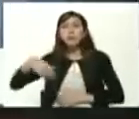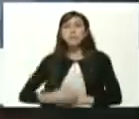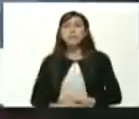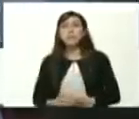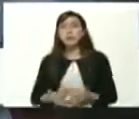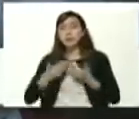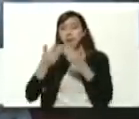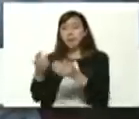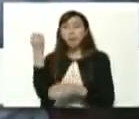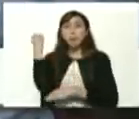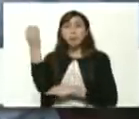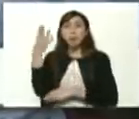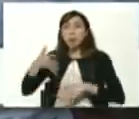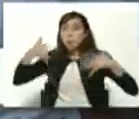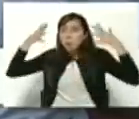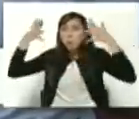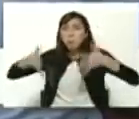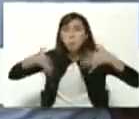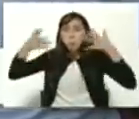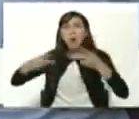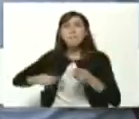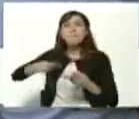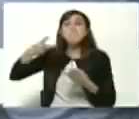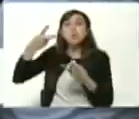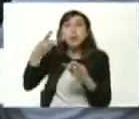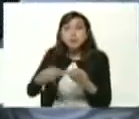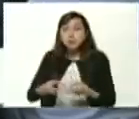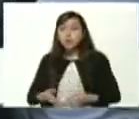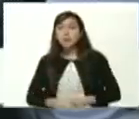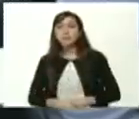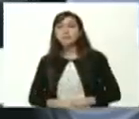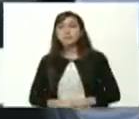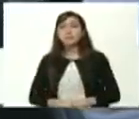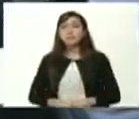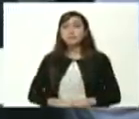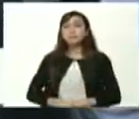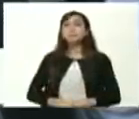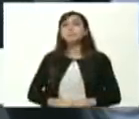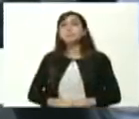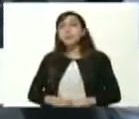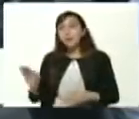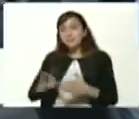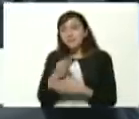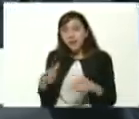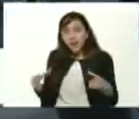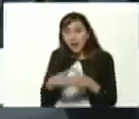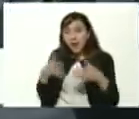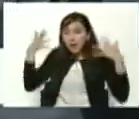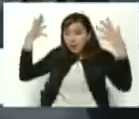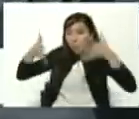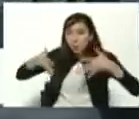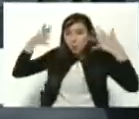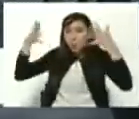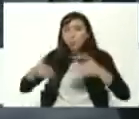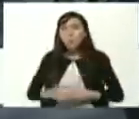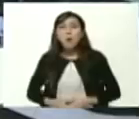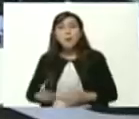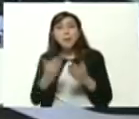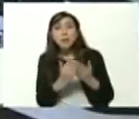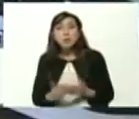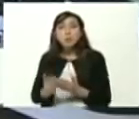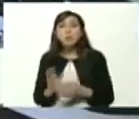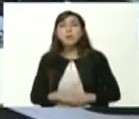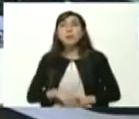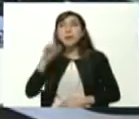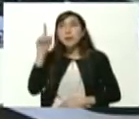reciben una charla vocacional dictada por nuestra Federación Venezolana de Estudiantes Universitarios y un miembro